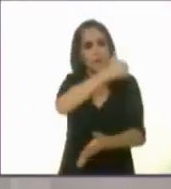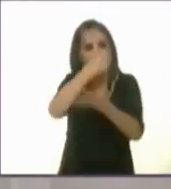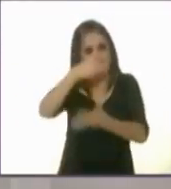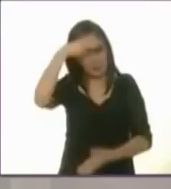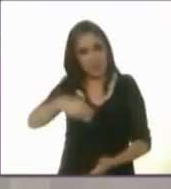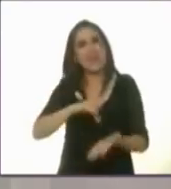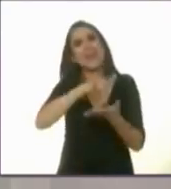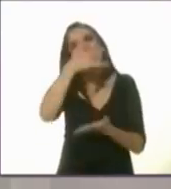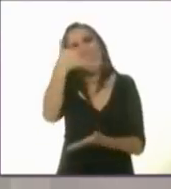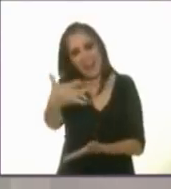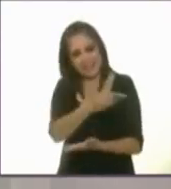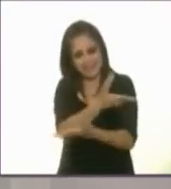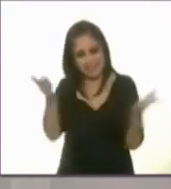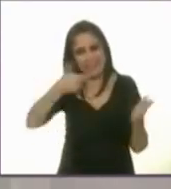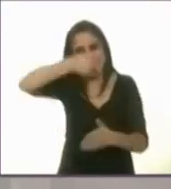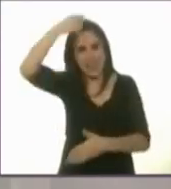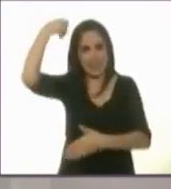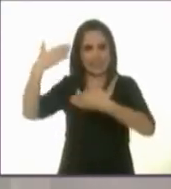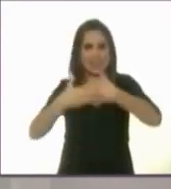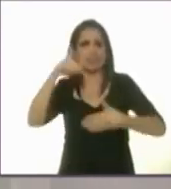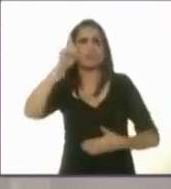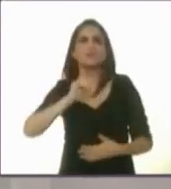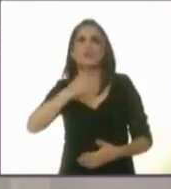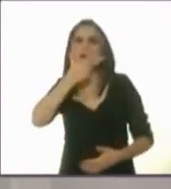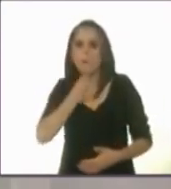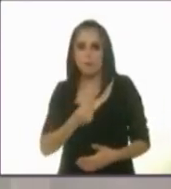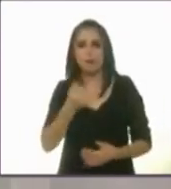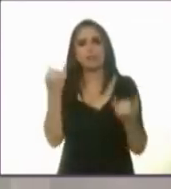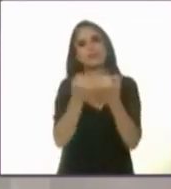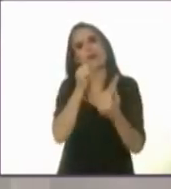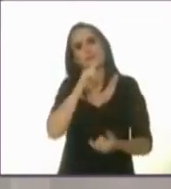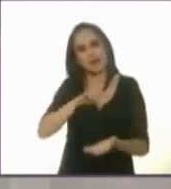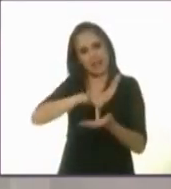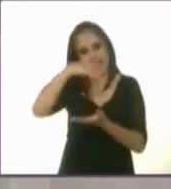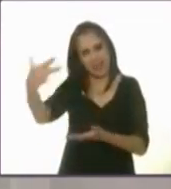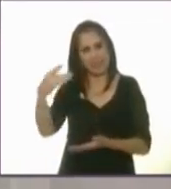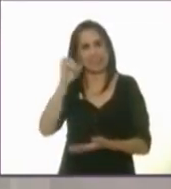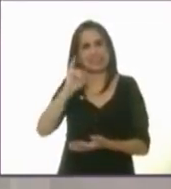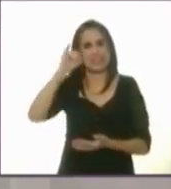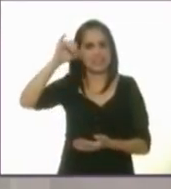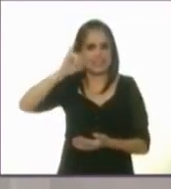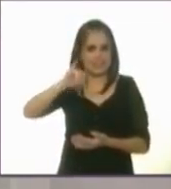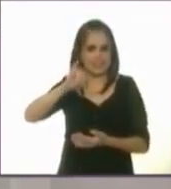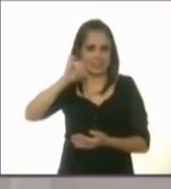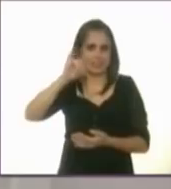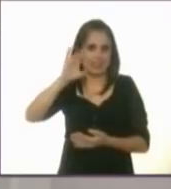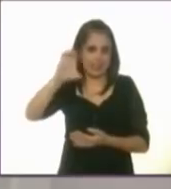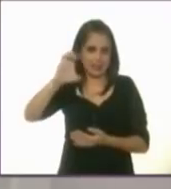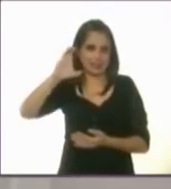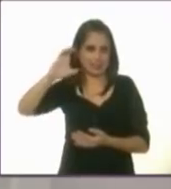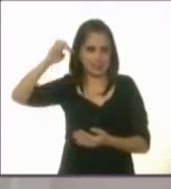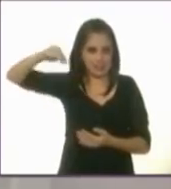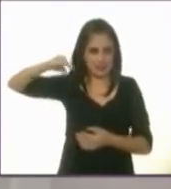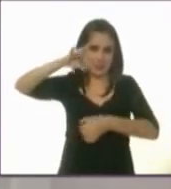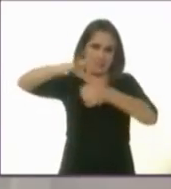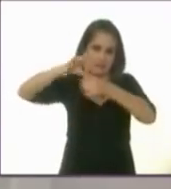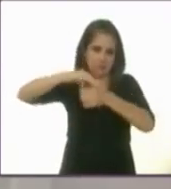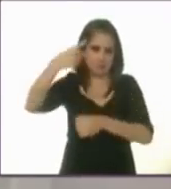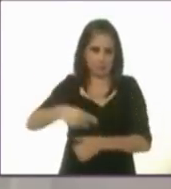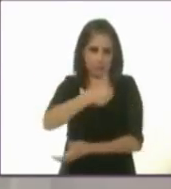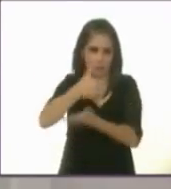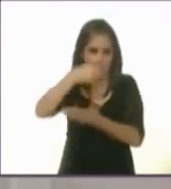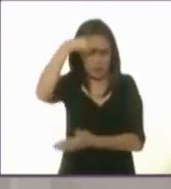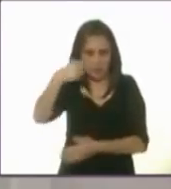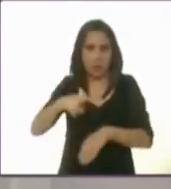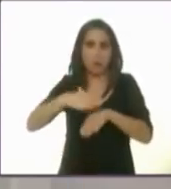gracias a las candidatas y candidatos y por supuesto al instituto electoral de la ciudad de méxico por permitirme moderar este